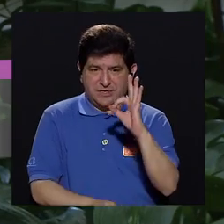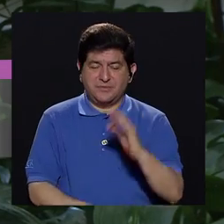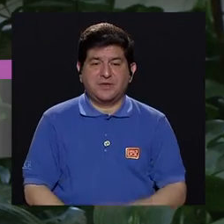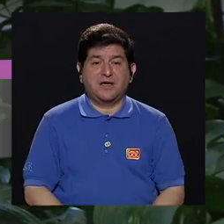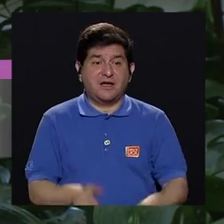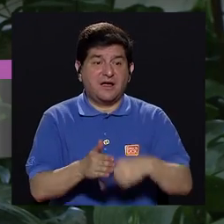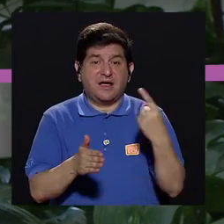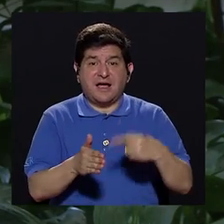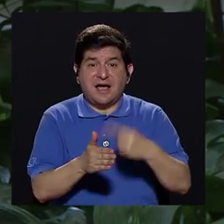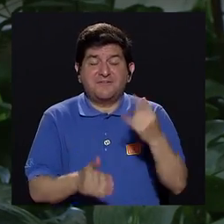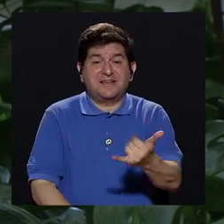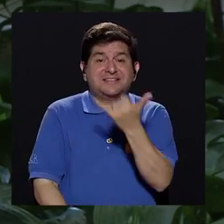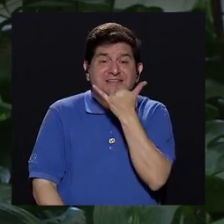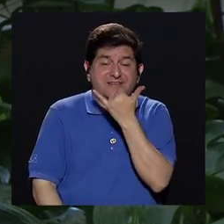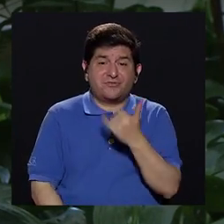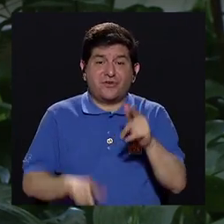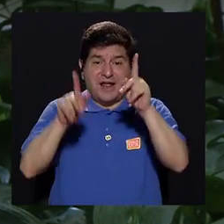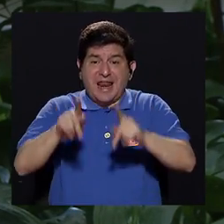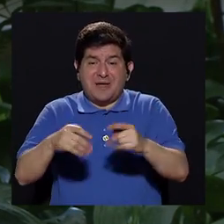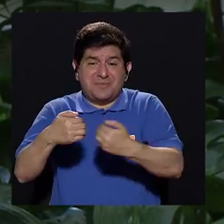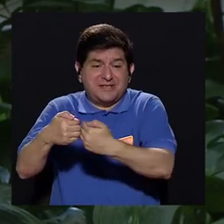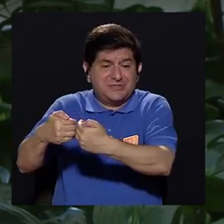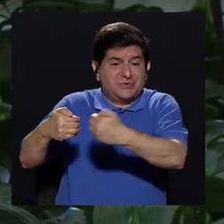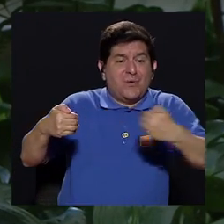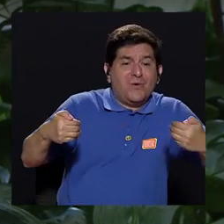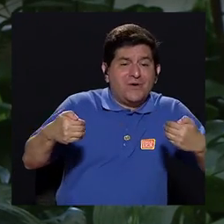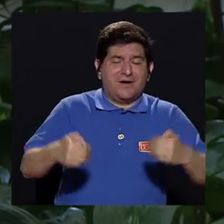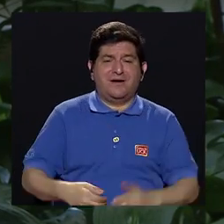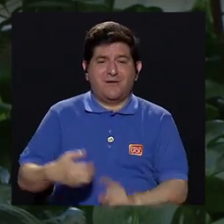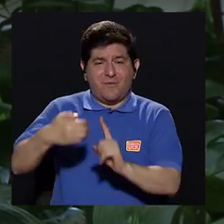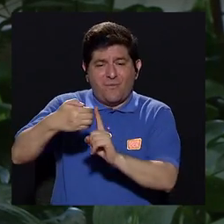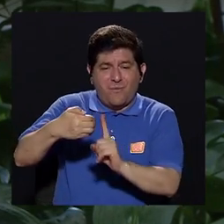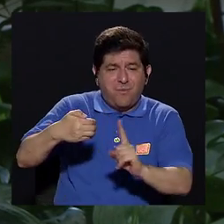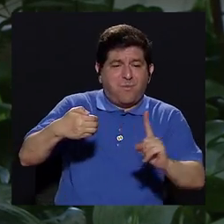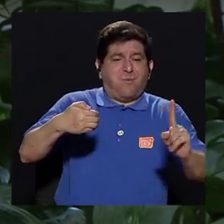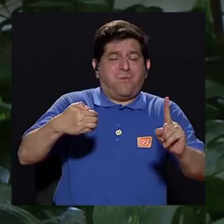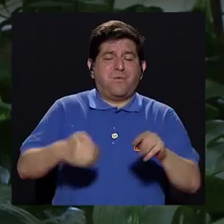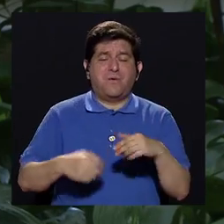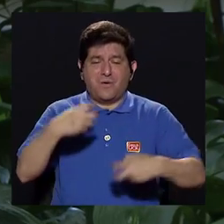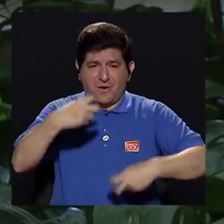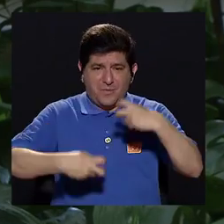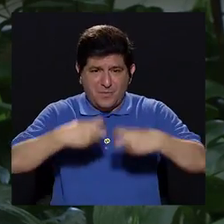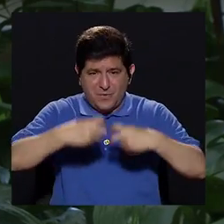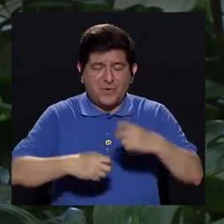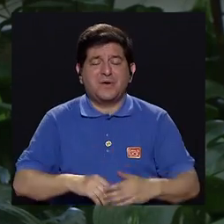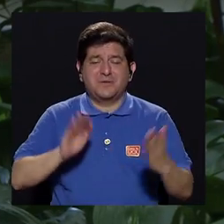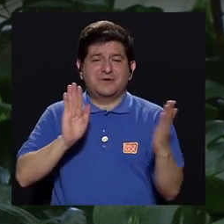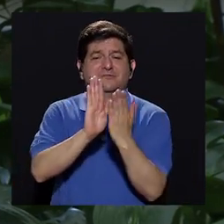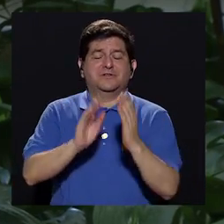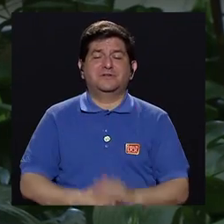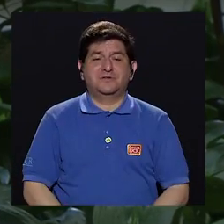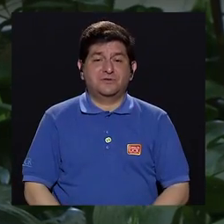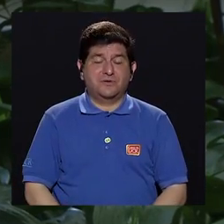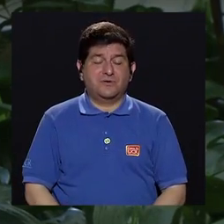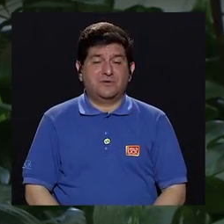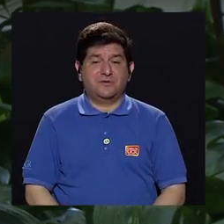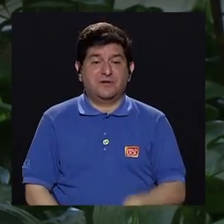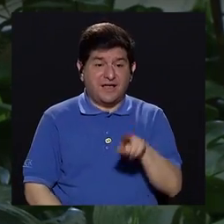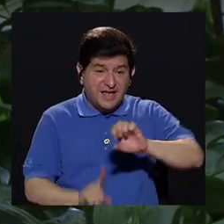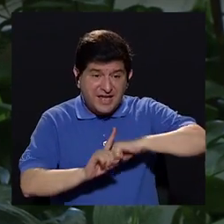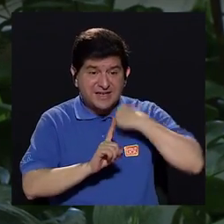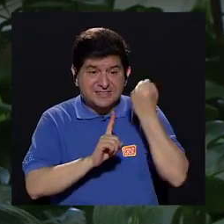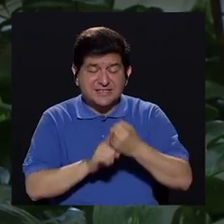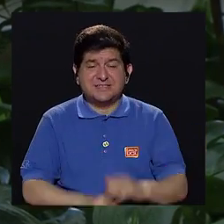a veces se comete el gran error de aislar al ser humano que está pasando este proceso entonces más bien eso va